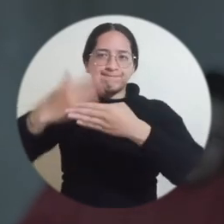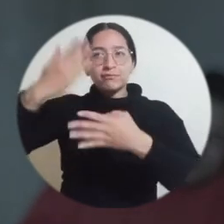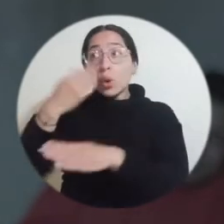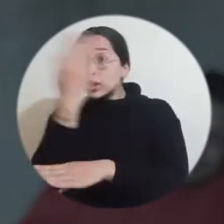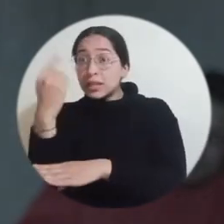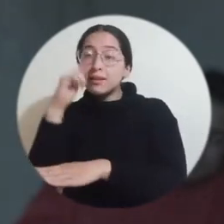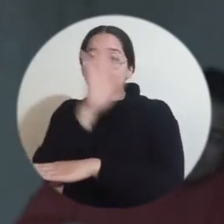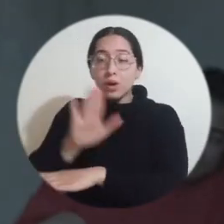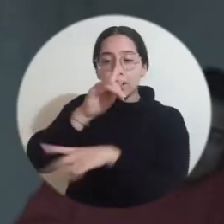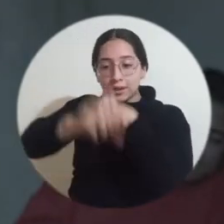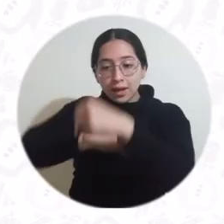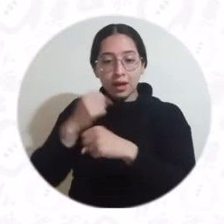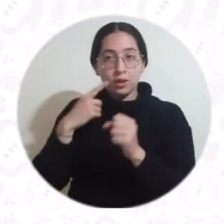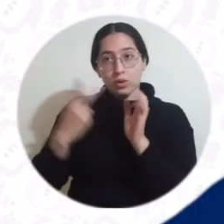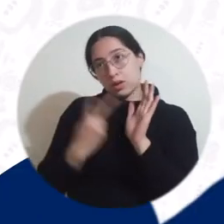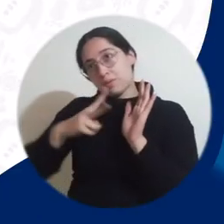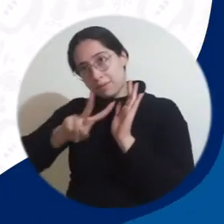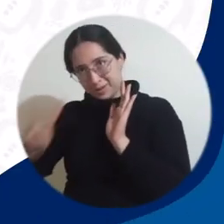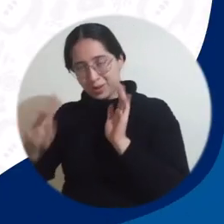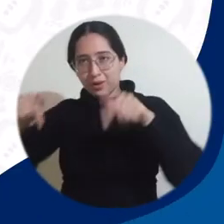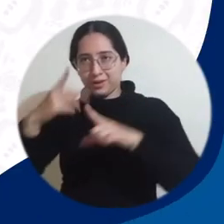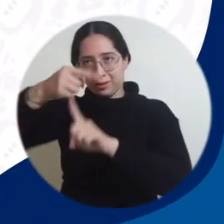16 al 27 de marzo de 2022.